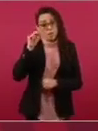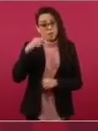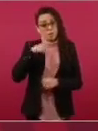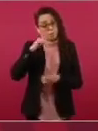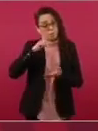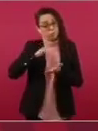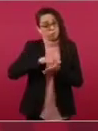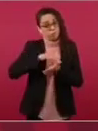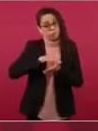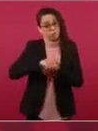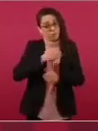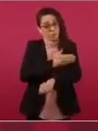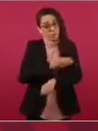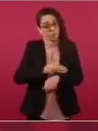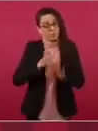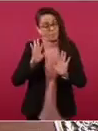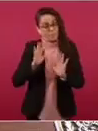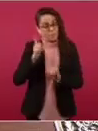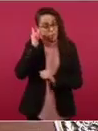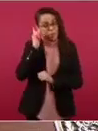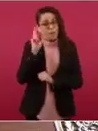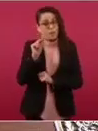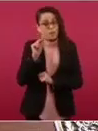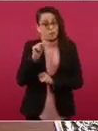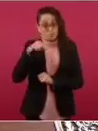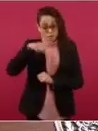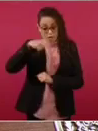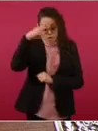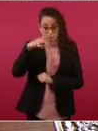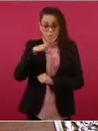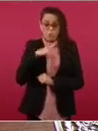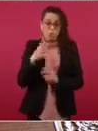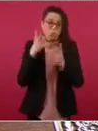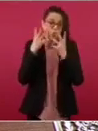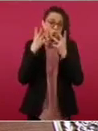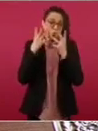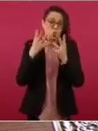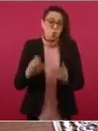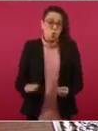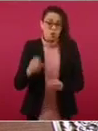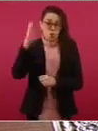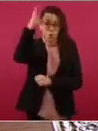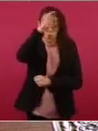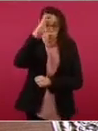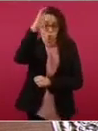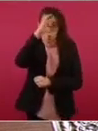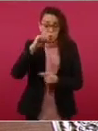nosotros tenemos mucha arte, mucha cultura,